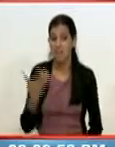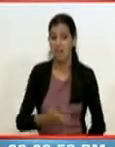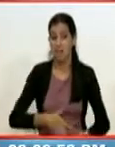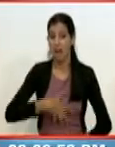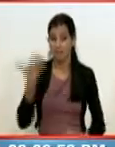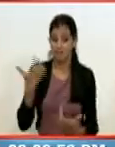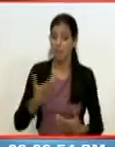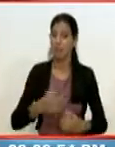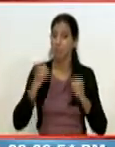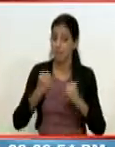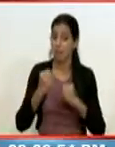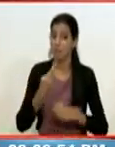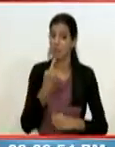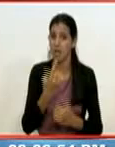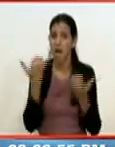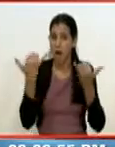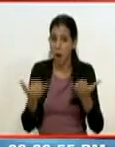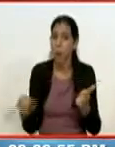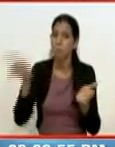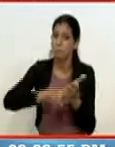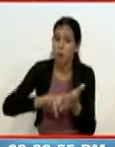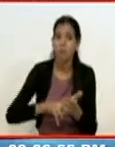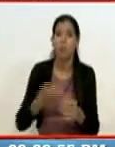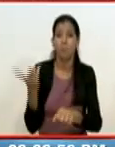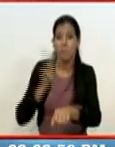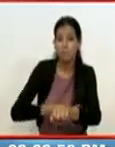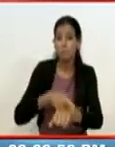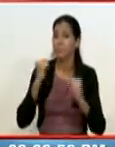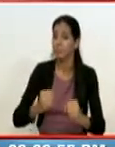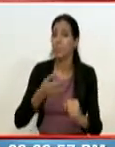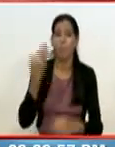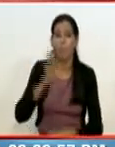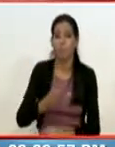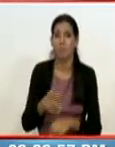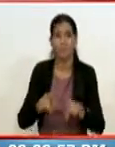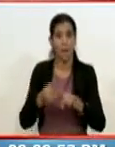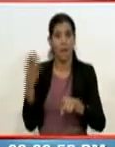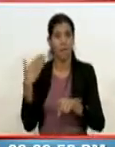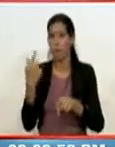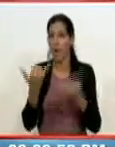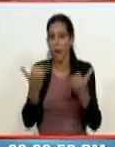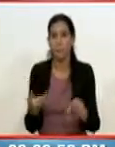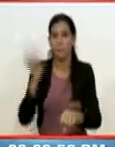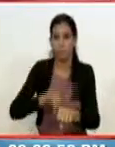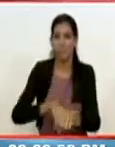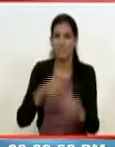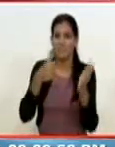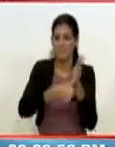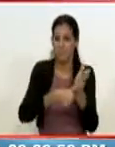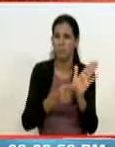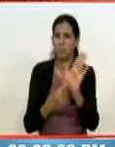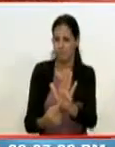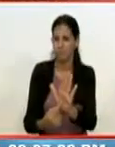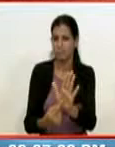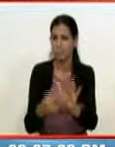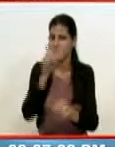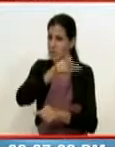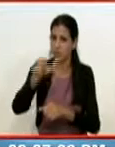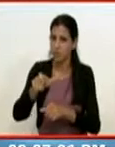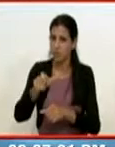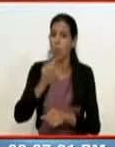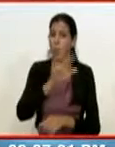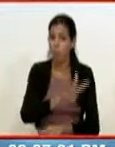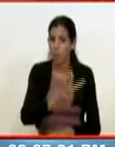Y hoy en día causó más muerte que la vez anterior. Más que portadores de una cédula de identidad, estas 43